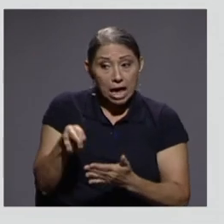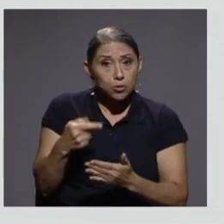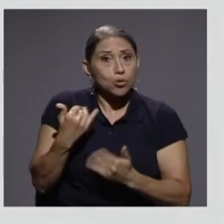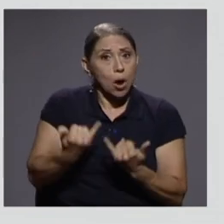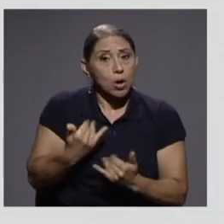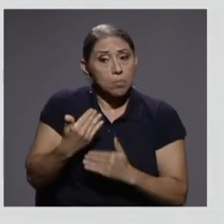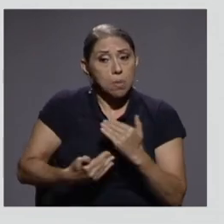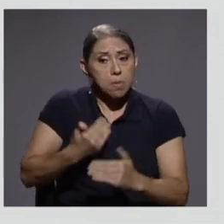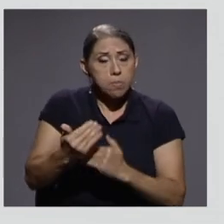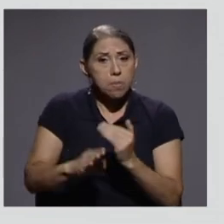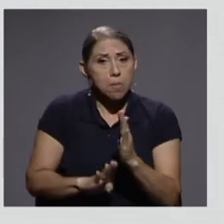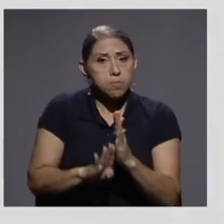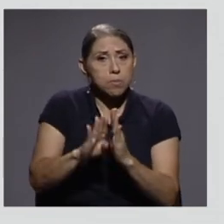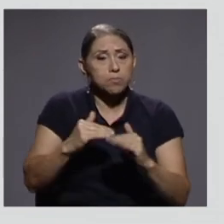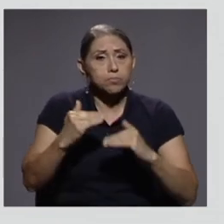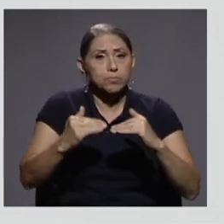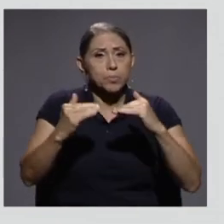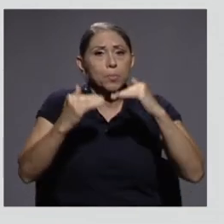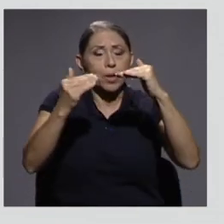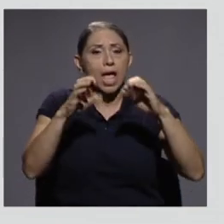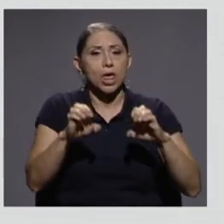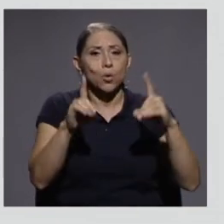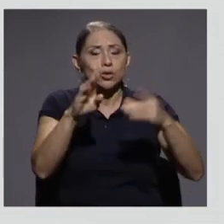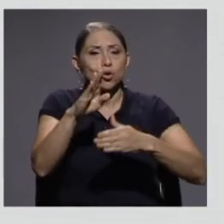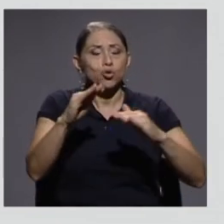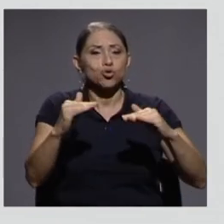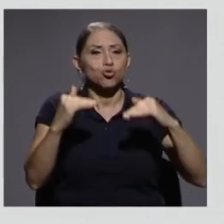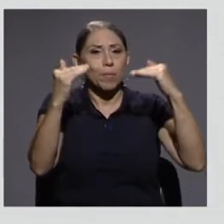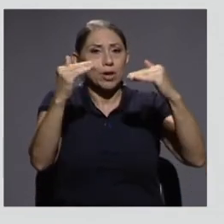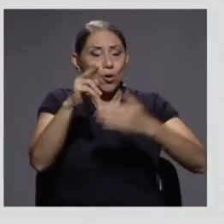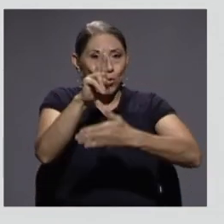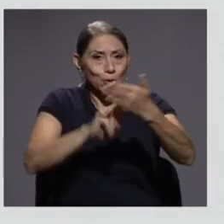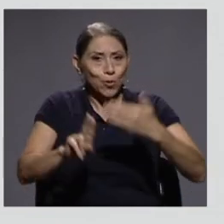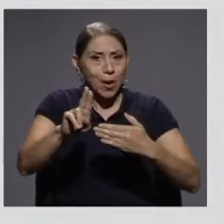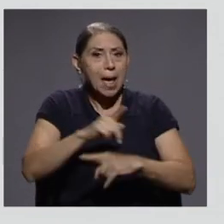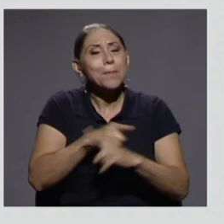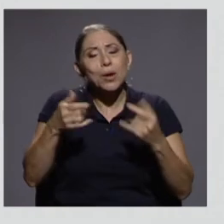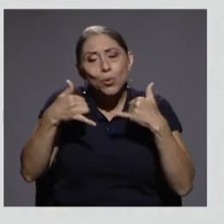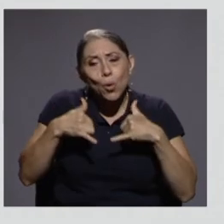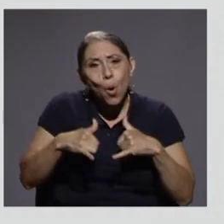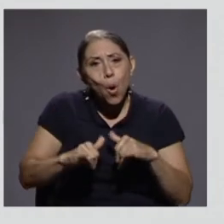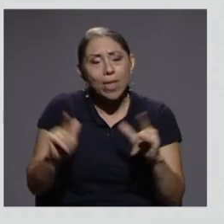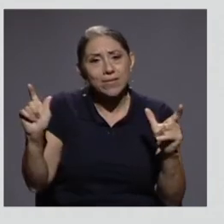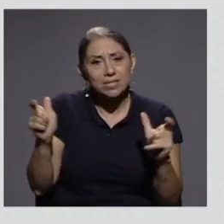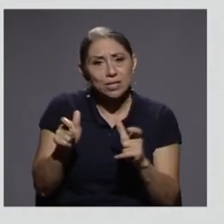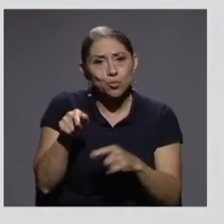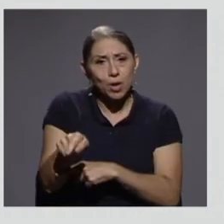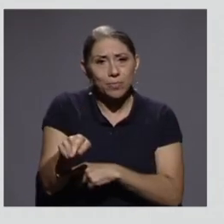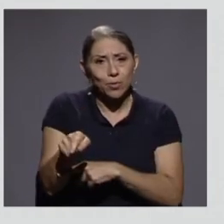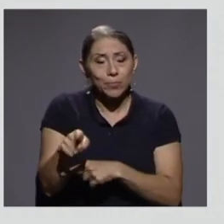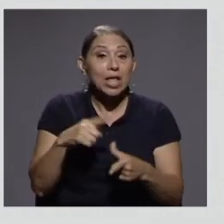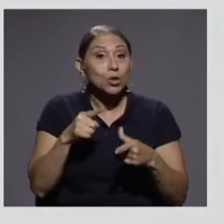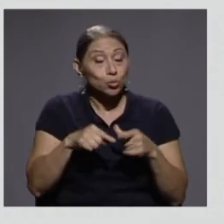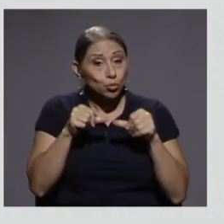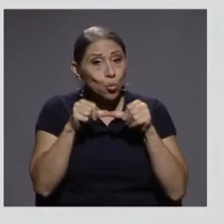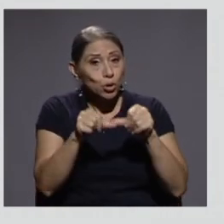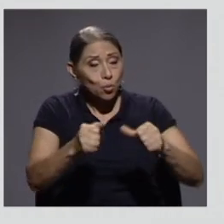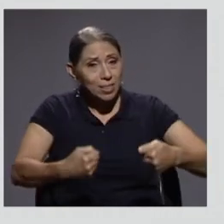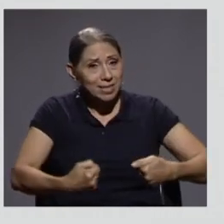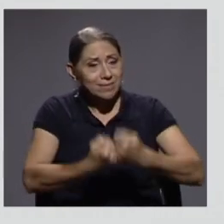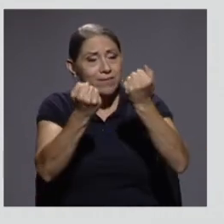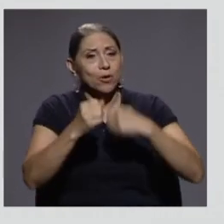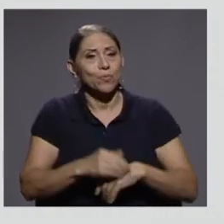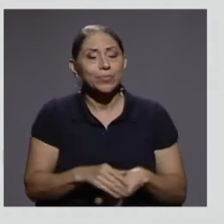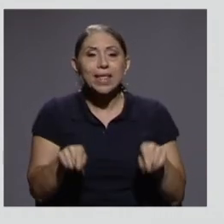siguen siendo pocos. Entonces, ahí, digamos, es donde se presentaría el desafío para ampliar la cobertura. Adicionalmente, tenemos en la